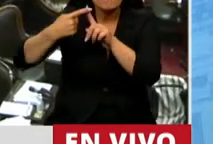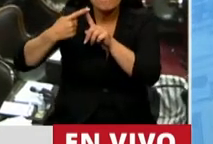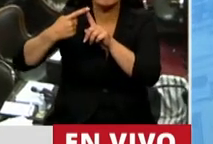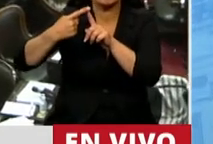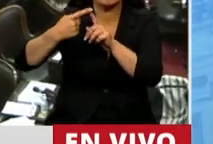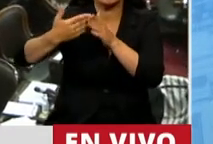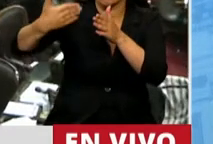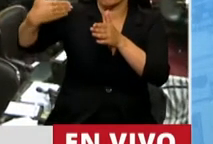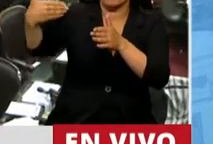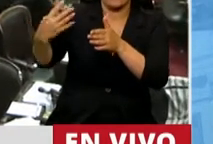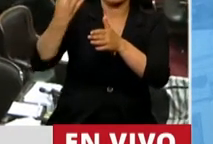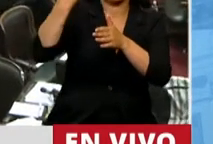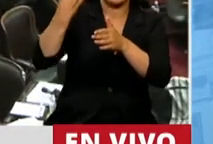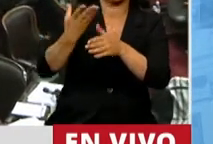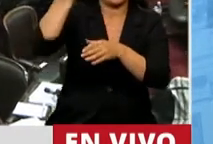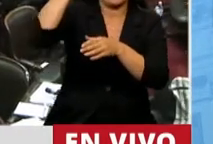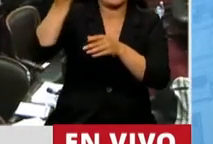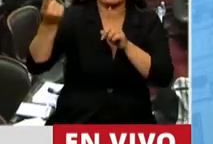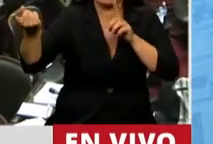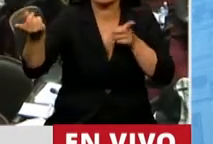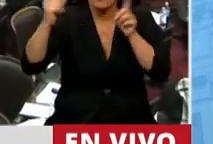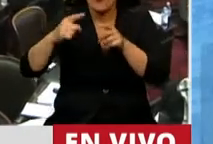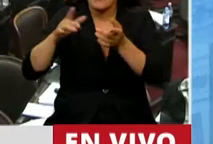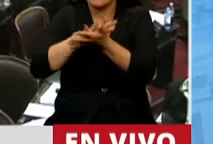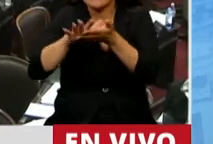renegociaciones de deuda con quitas.